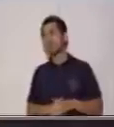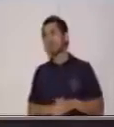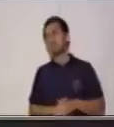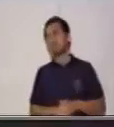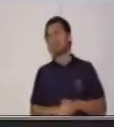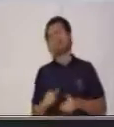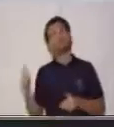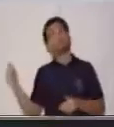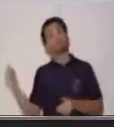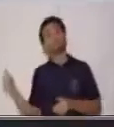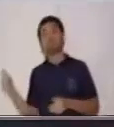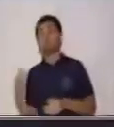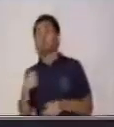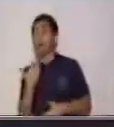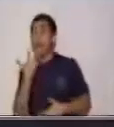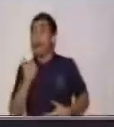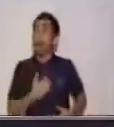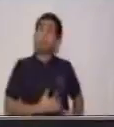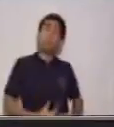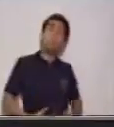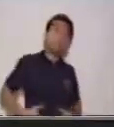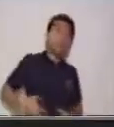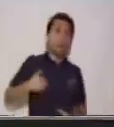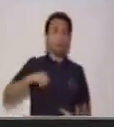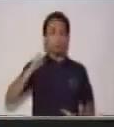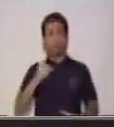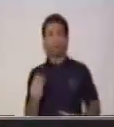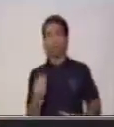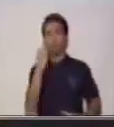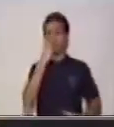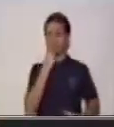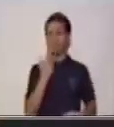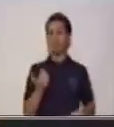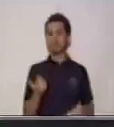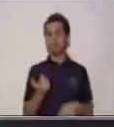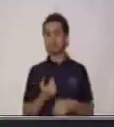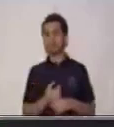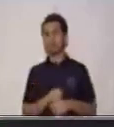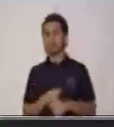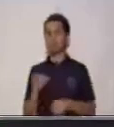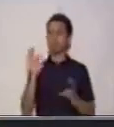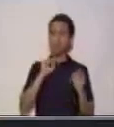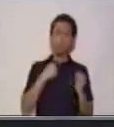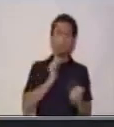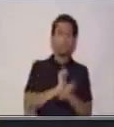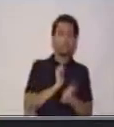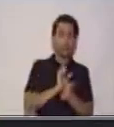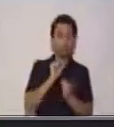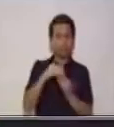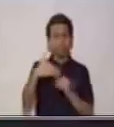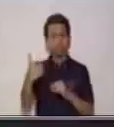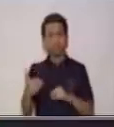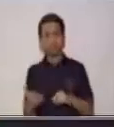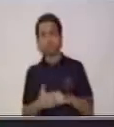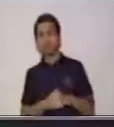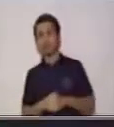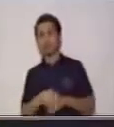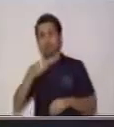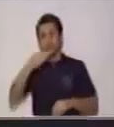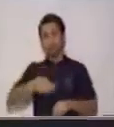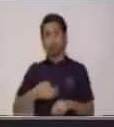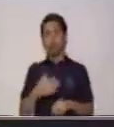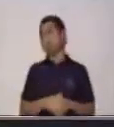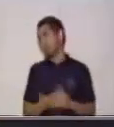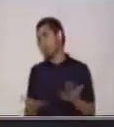¿A que si tengo mucha hambre, puedo comerme uno y ya esperar un poco más para comer algo más formal?